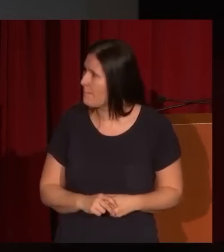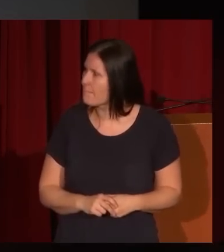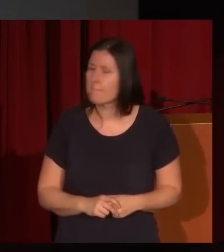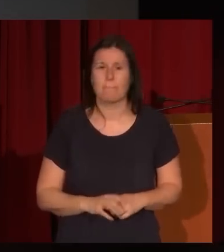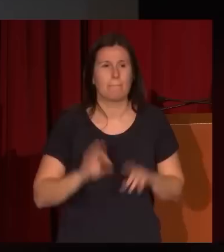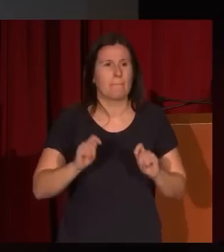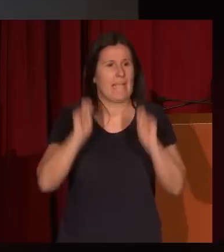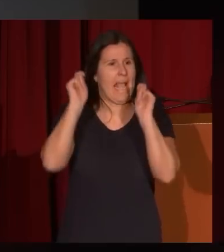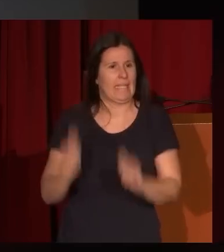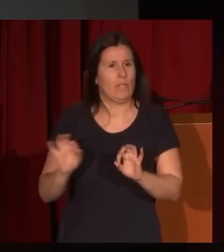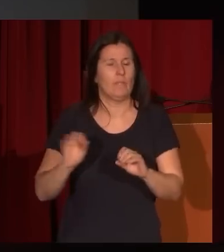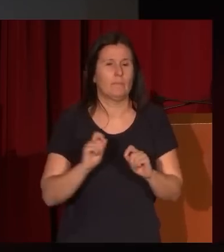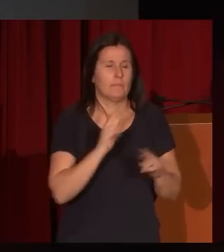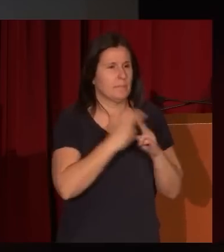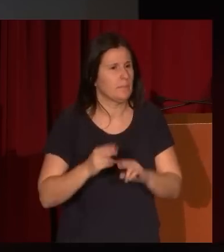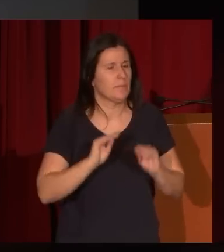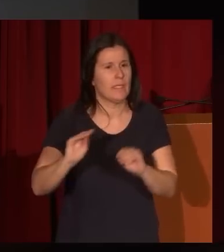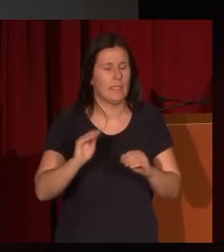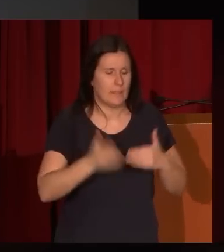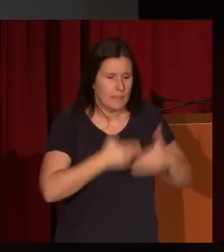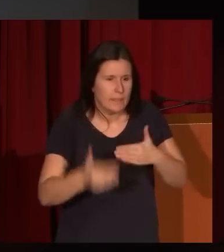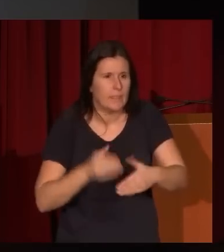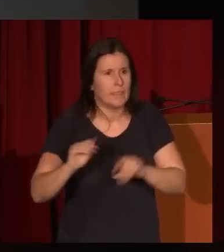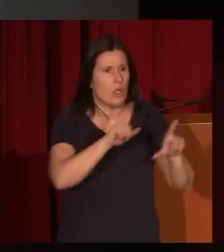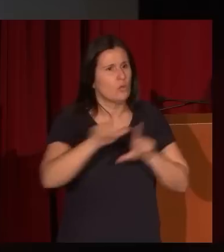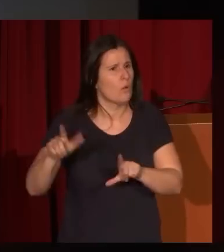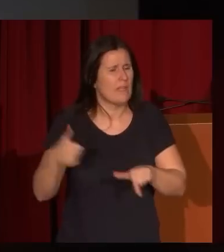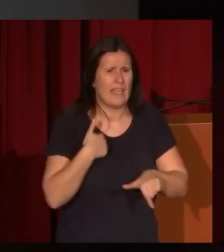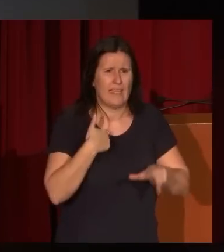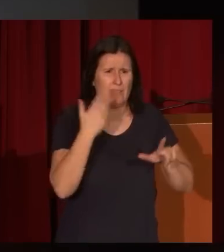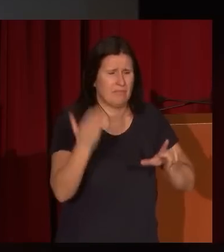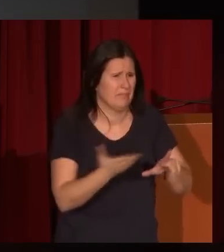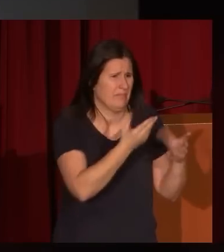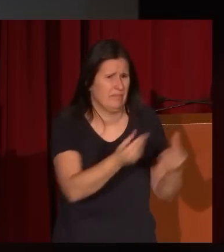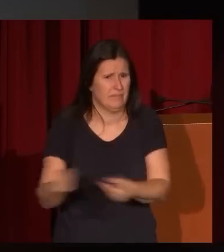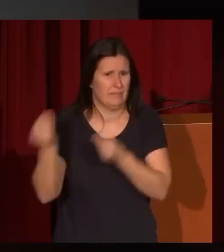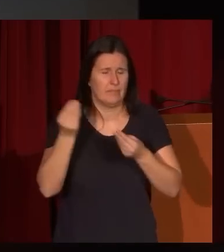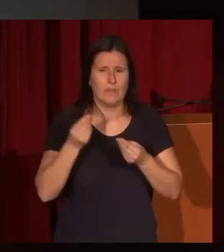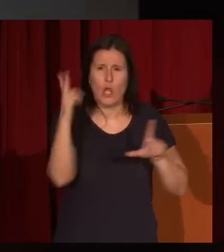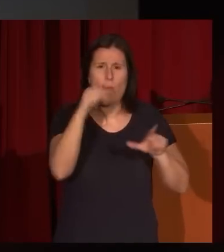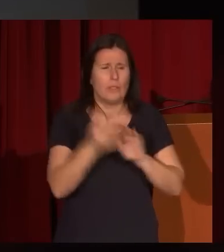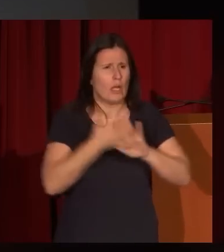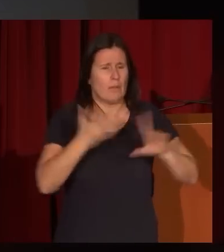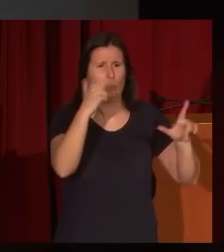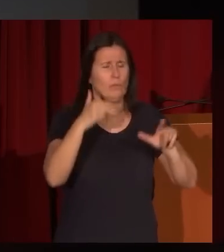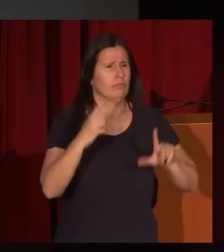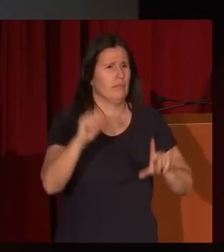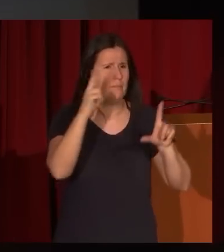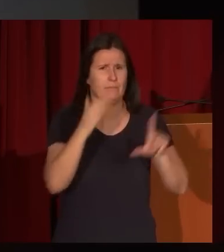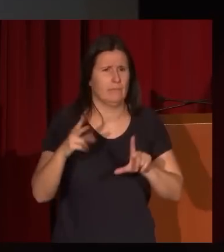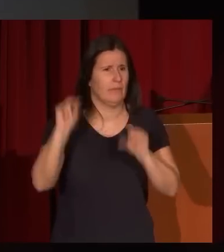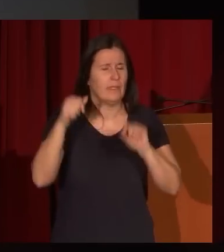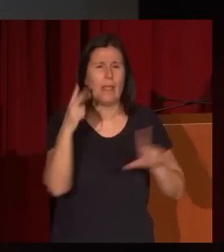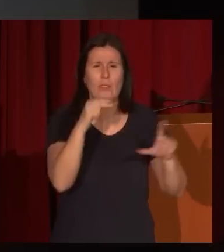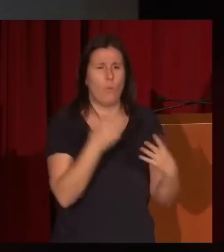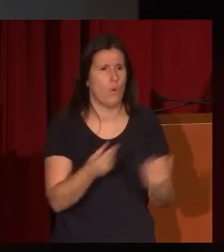la catalogación de su obra, que es extraordinariamente fecunda, un pintor absolutamente rápido, de ejecución, que pintó muchísimo.